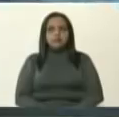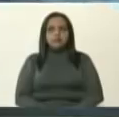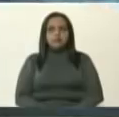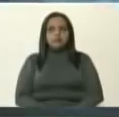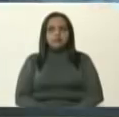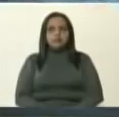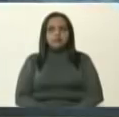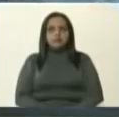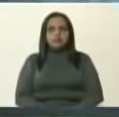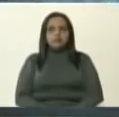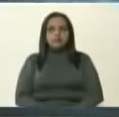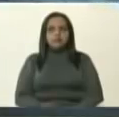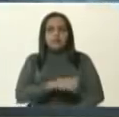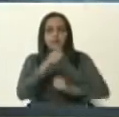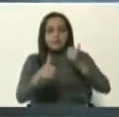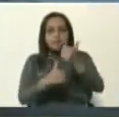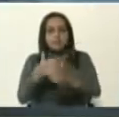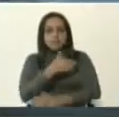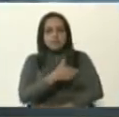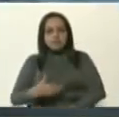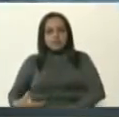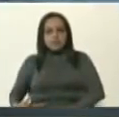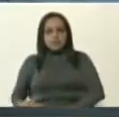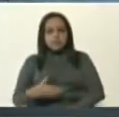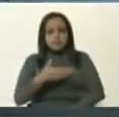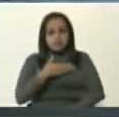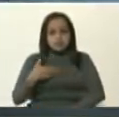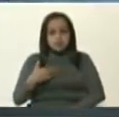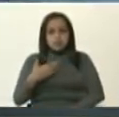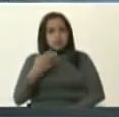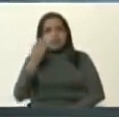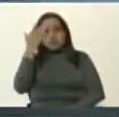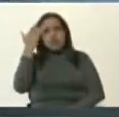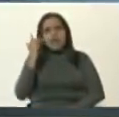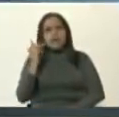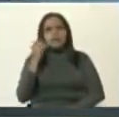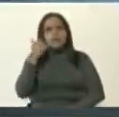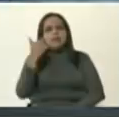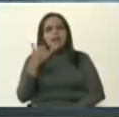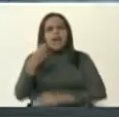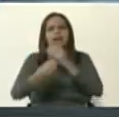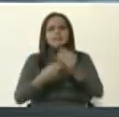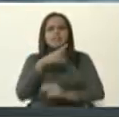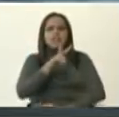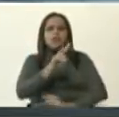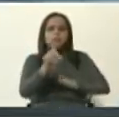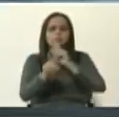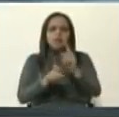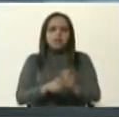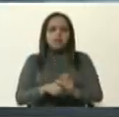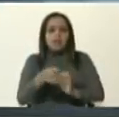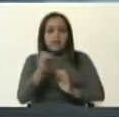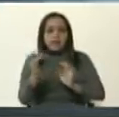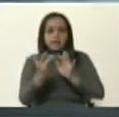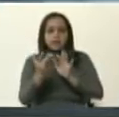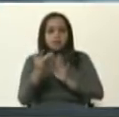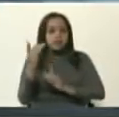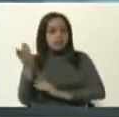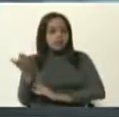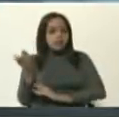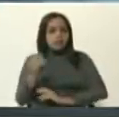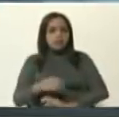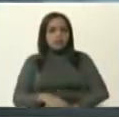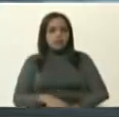Bueno, vicepresidenta, si me permite, no sé si todavía tiene la llamada de hacerle tan solo dos preguntas, no sé si está todavía en la llamada al hilo